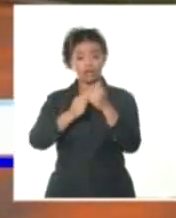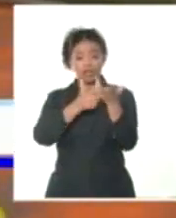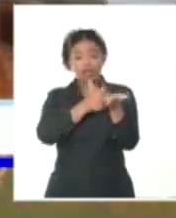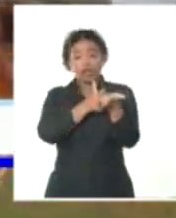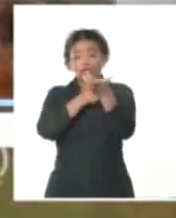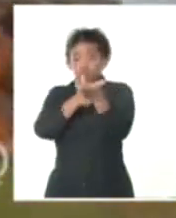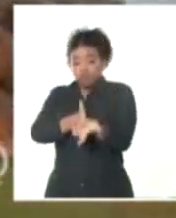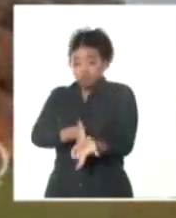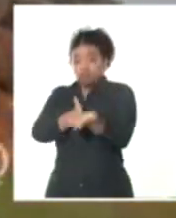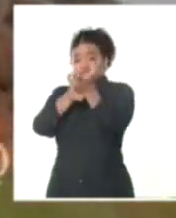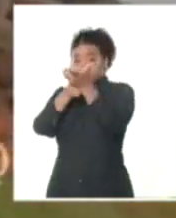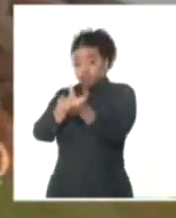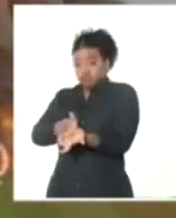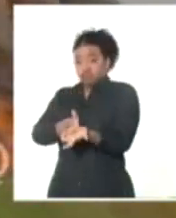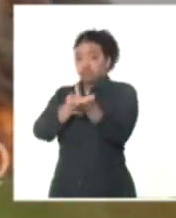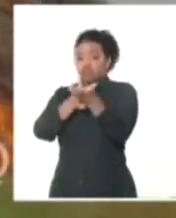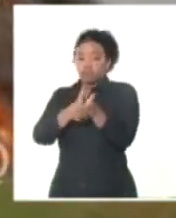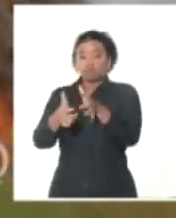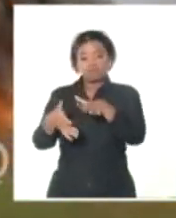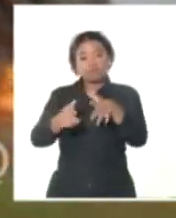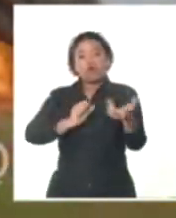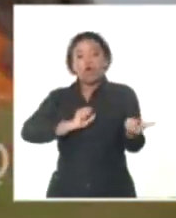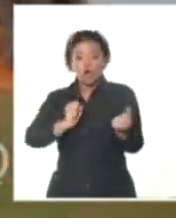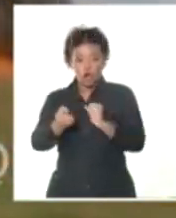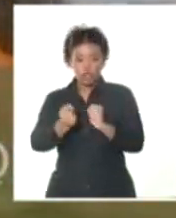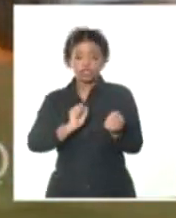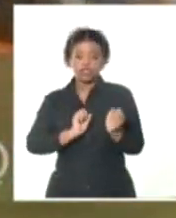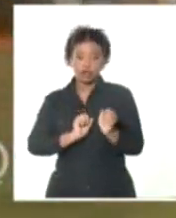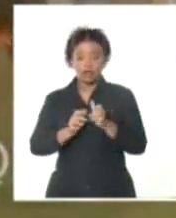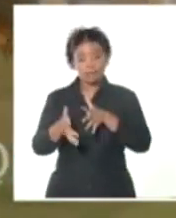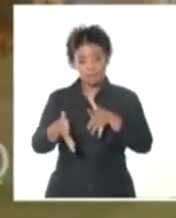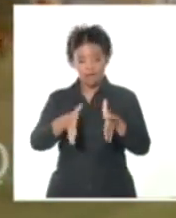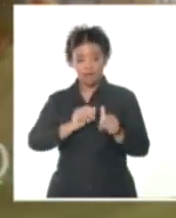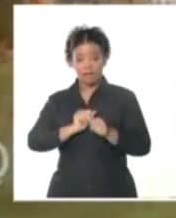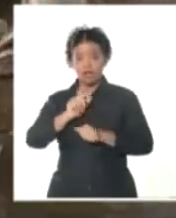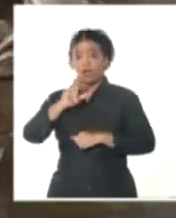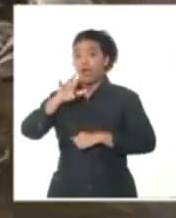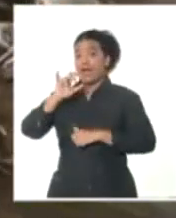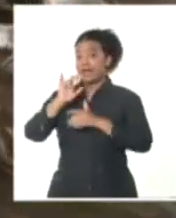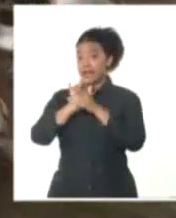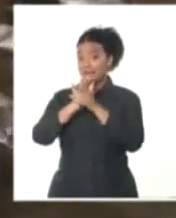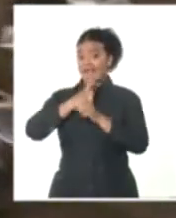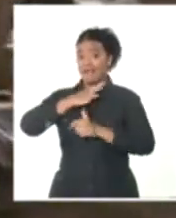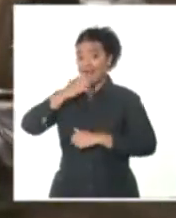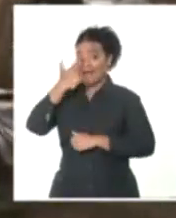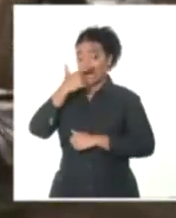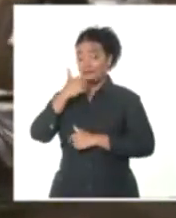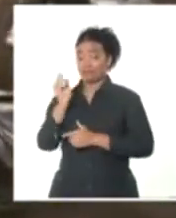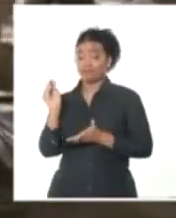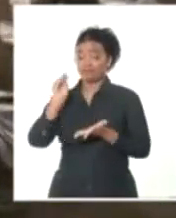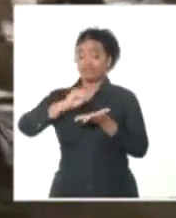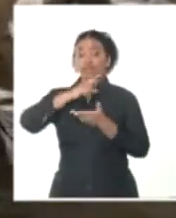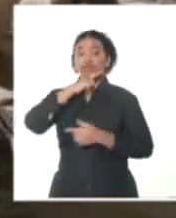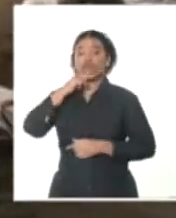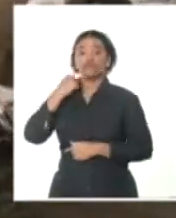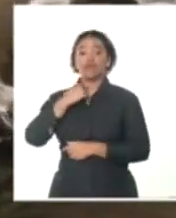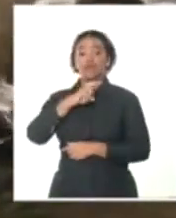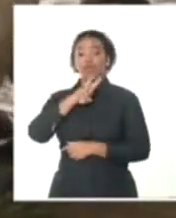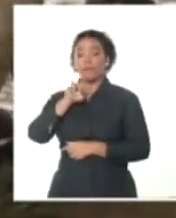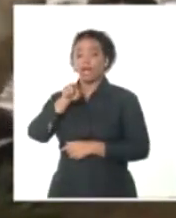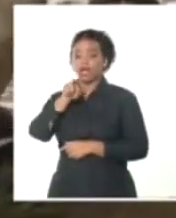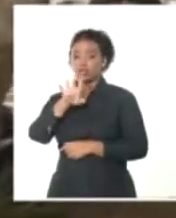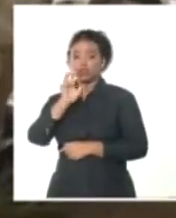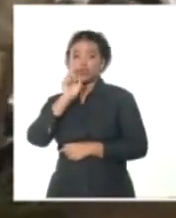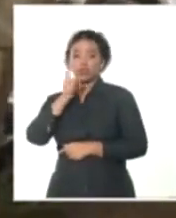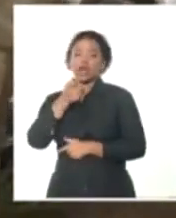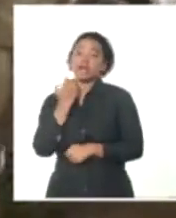poner las llamas bajo control. La reincorporación de la península de Crimea a la Federación de Rusia en 2014 y el reclamo de Ucrania sobre ese